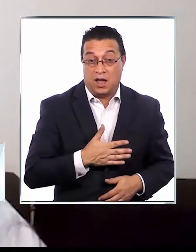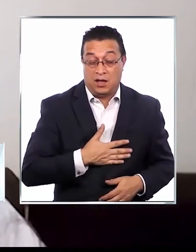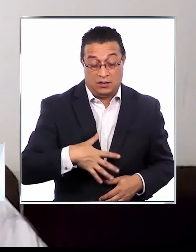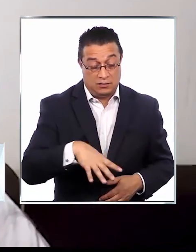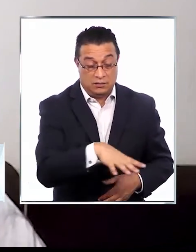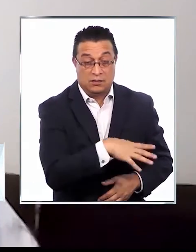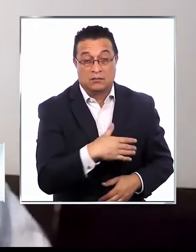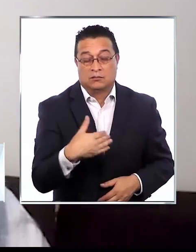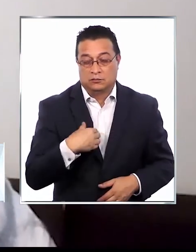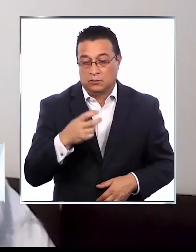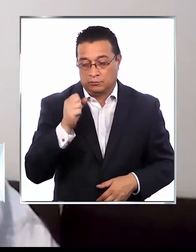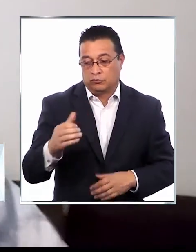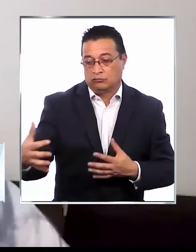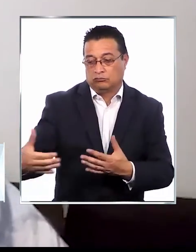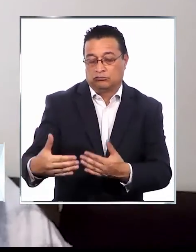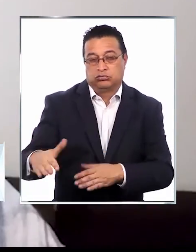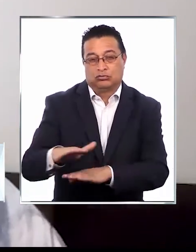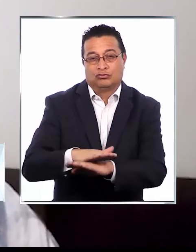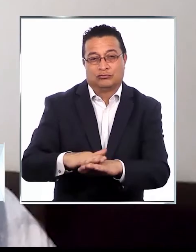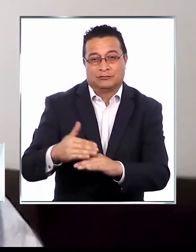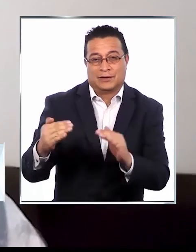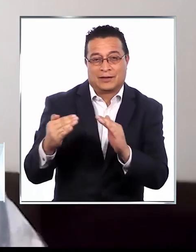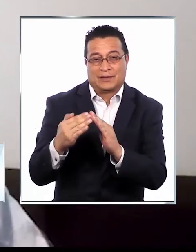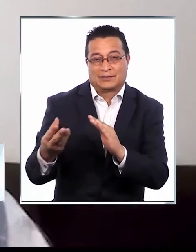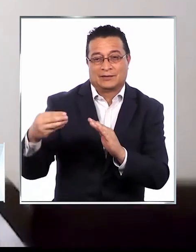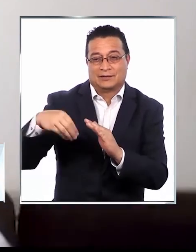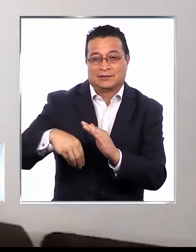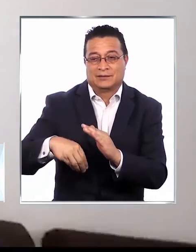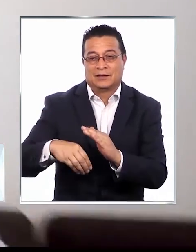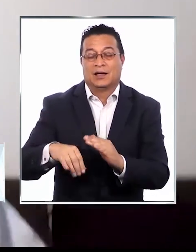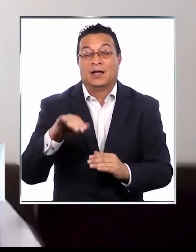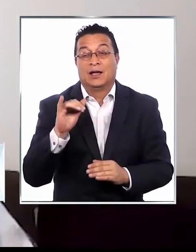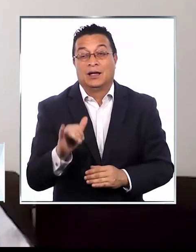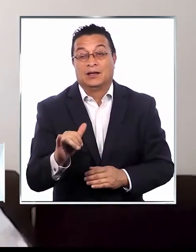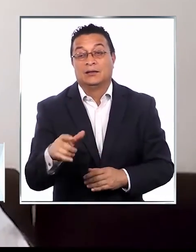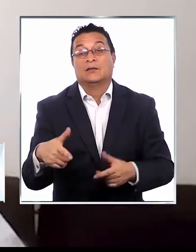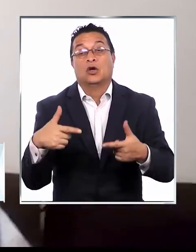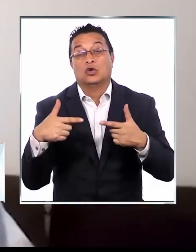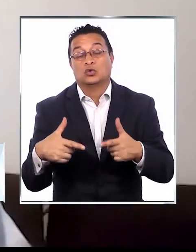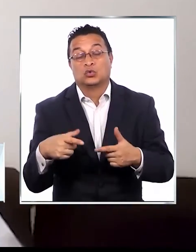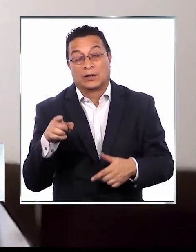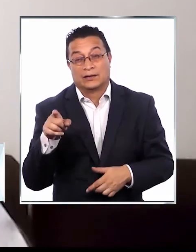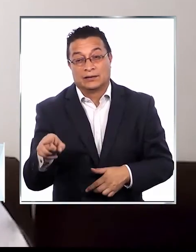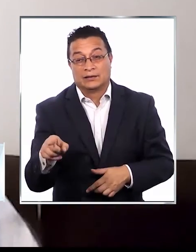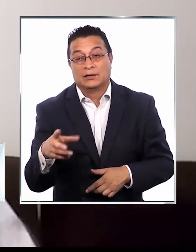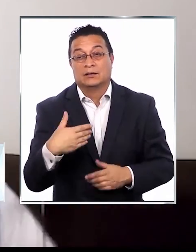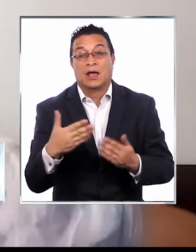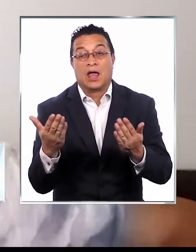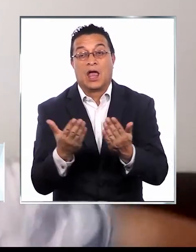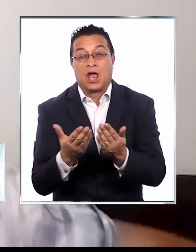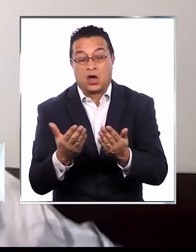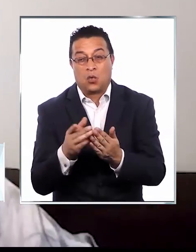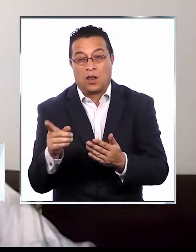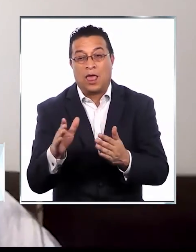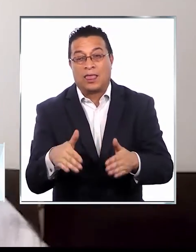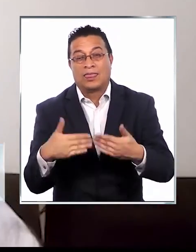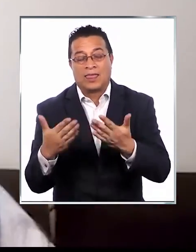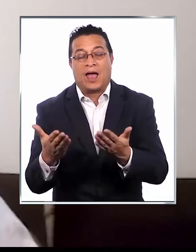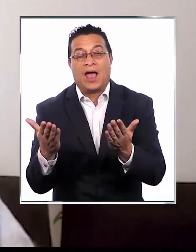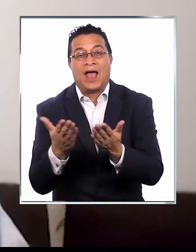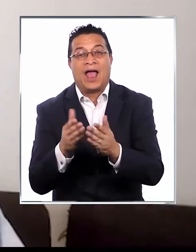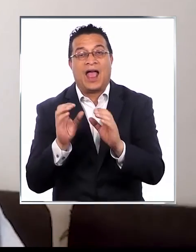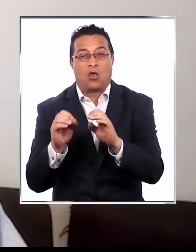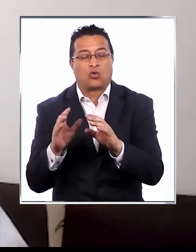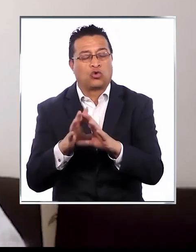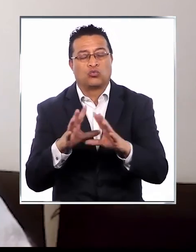lo tengo protegido acá en la casa y tienen la suerte de que el colegio les da una